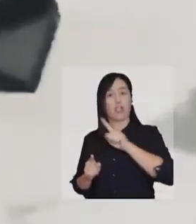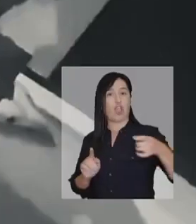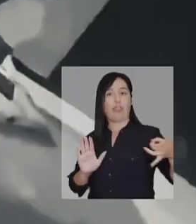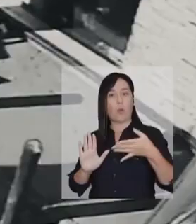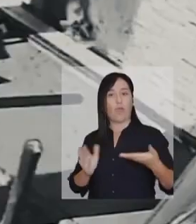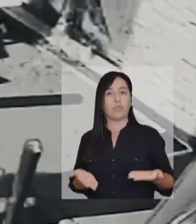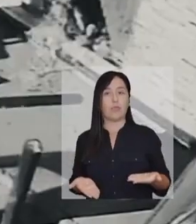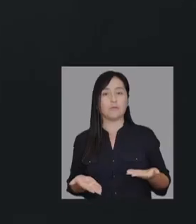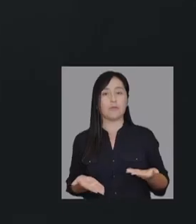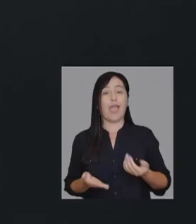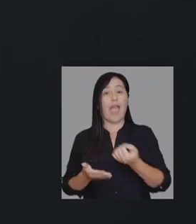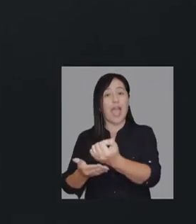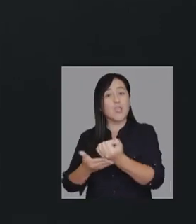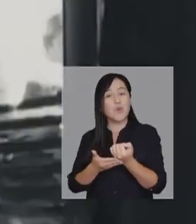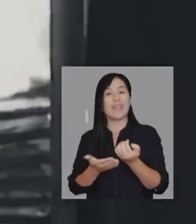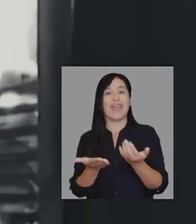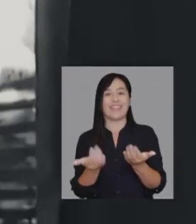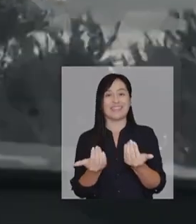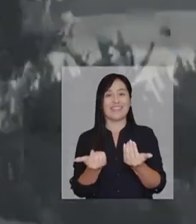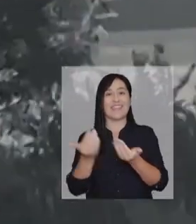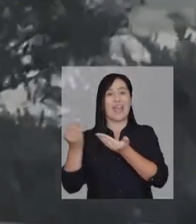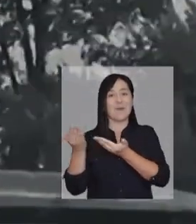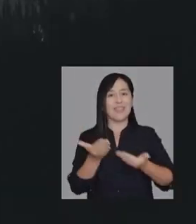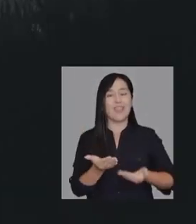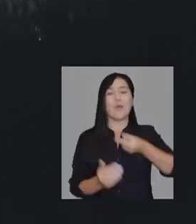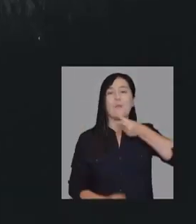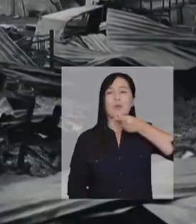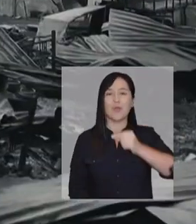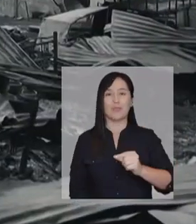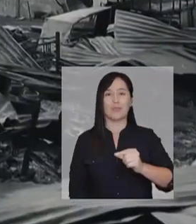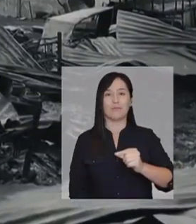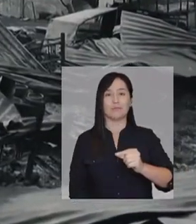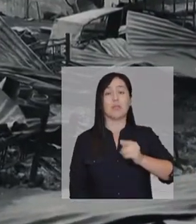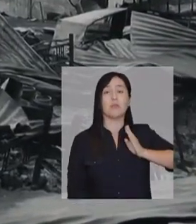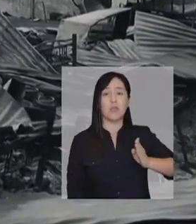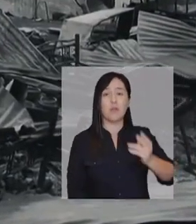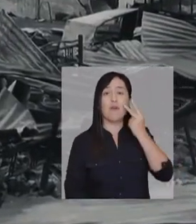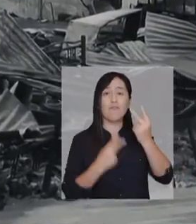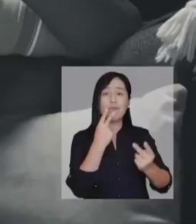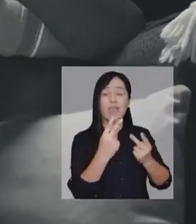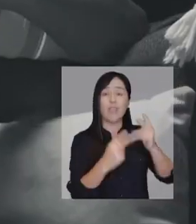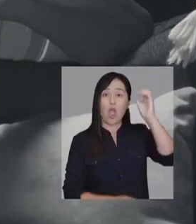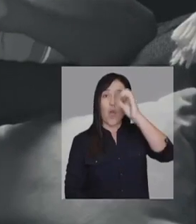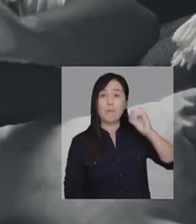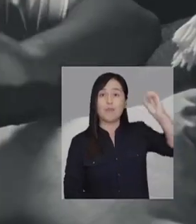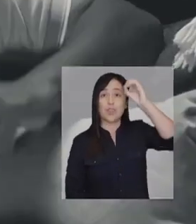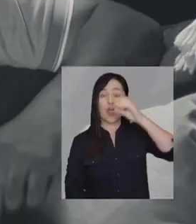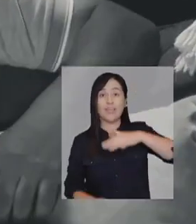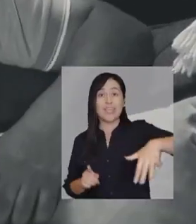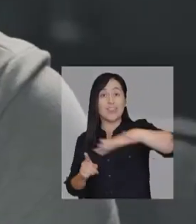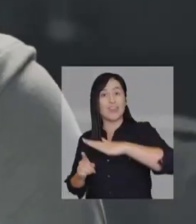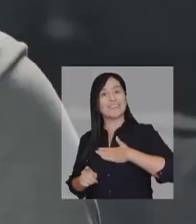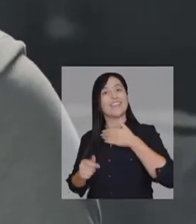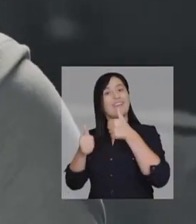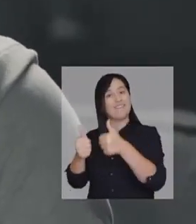son jóvenes que no son 34. Seguimos esperando a que la ayuda que necesitamos llegue cuando se necesita. Seguimos viendo como